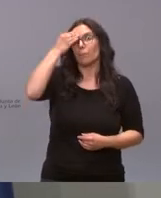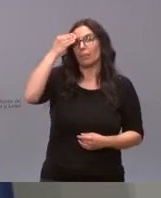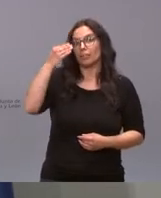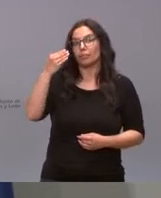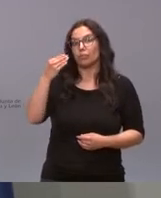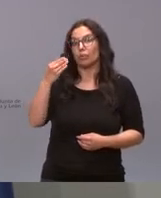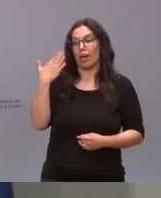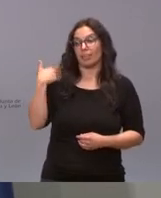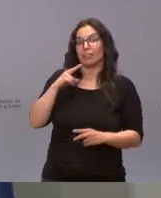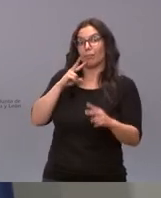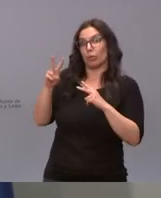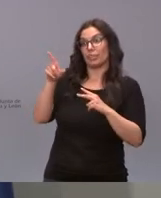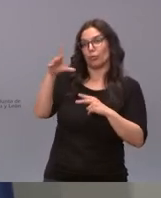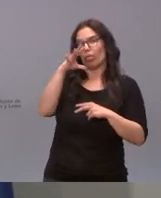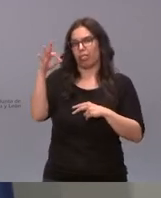respuesta anterior